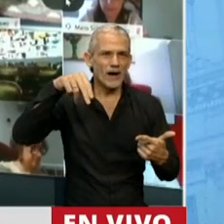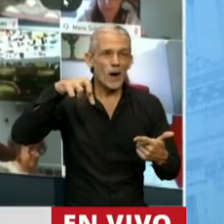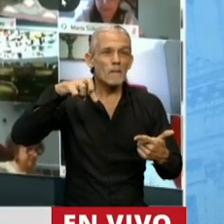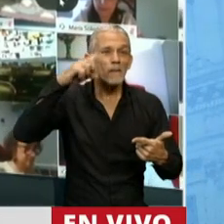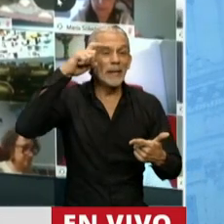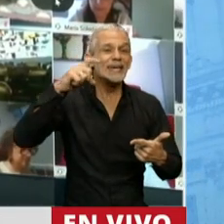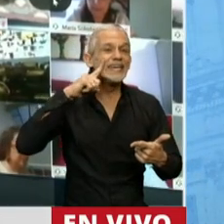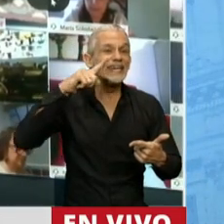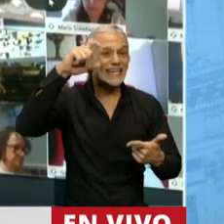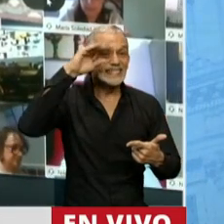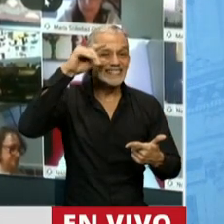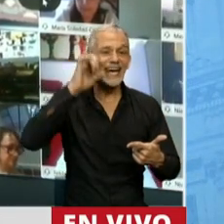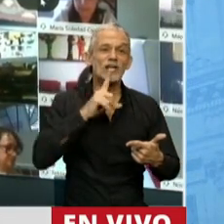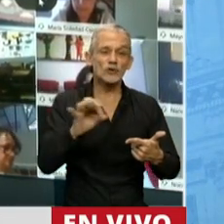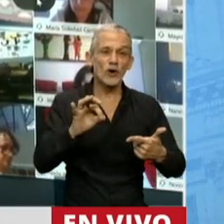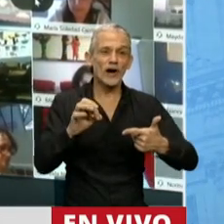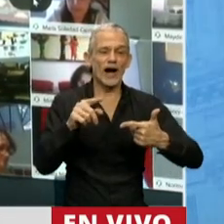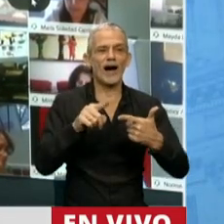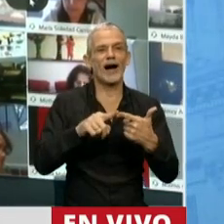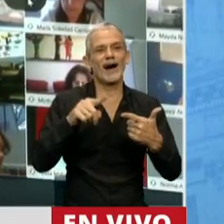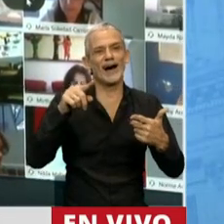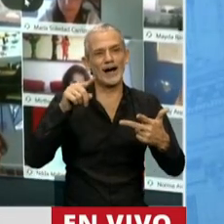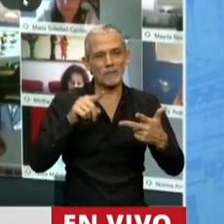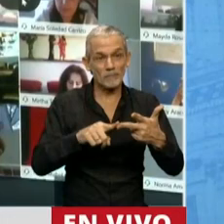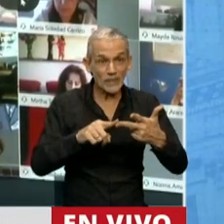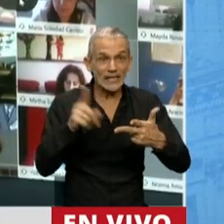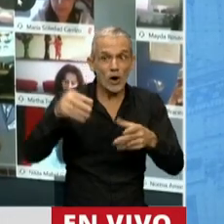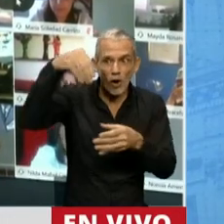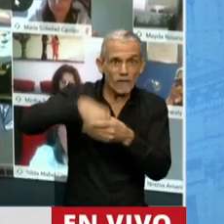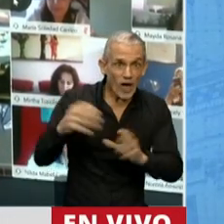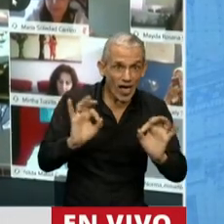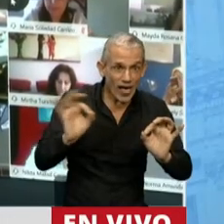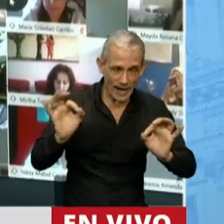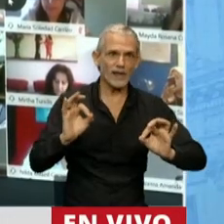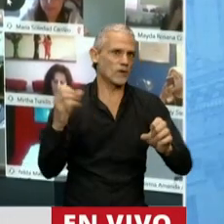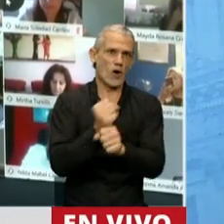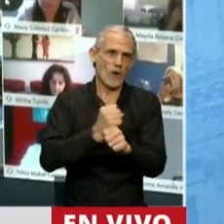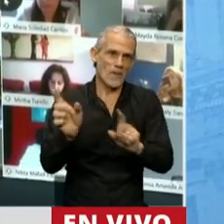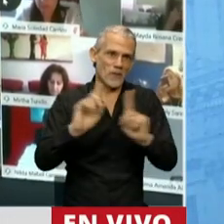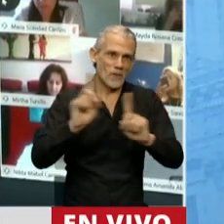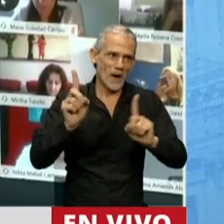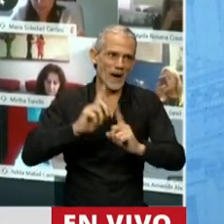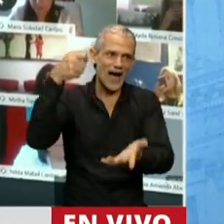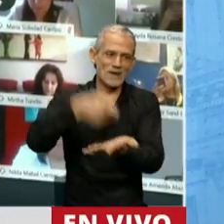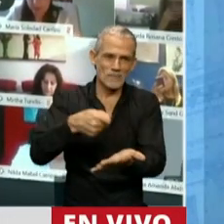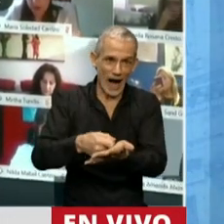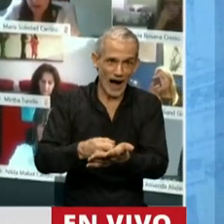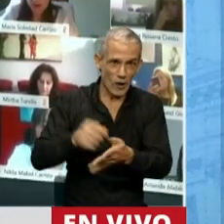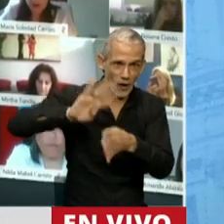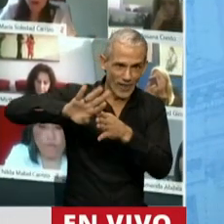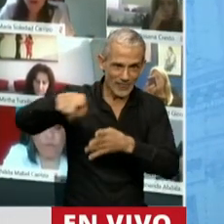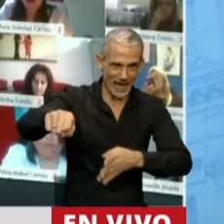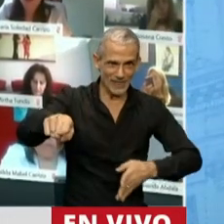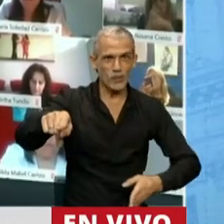también le dio los votos del peronismo, porque sin esos votos no podrían haber aprobado el pago a los buitres y haber